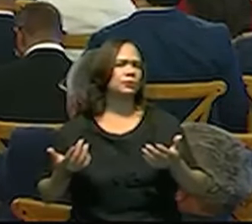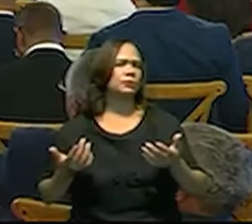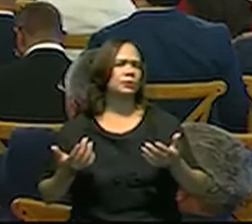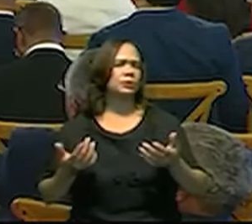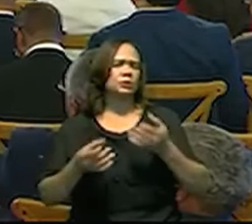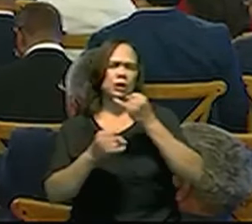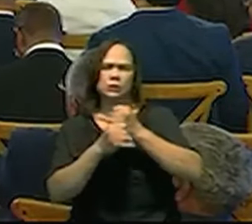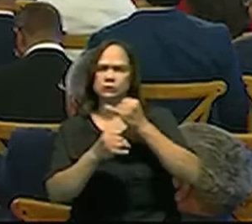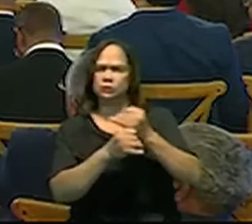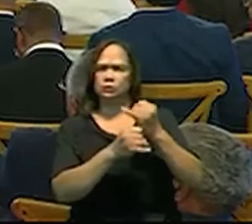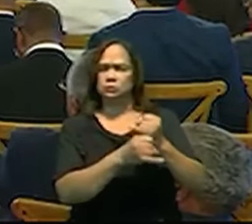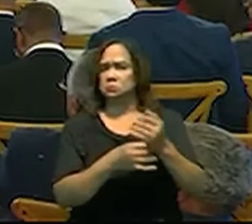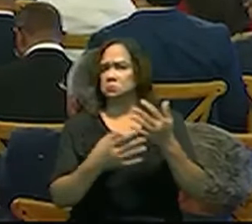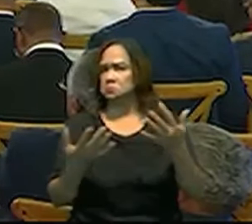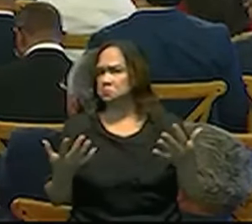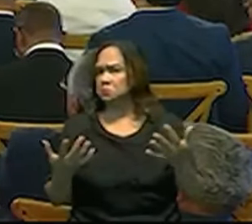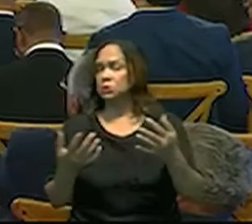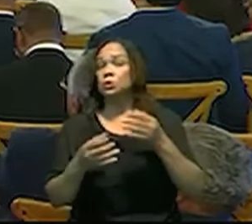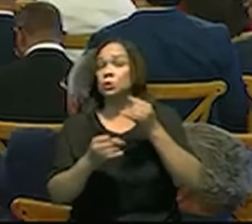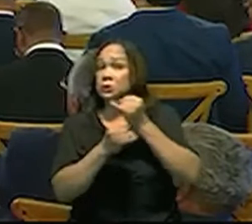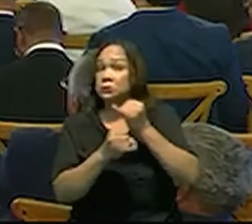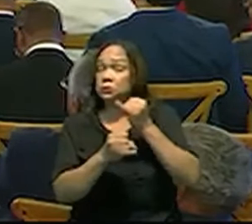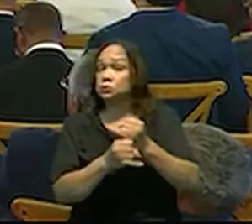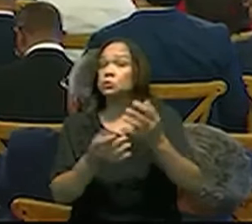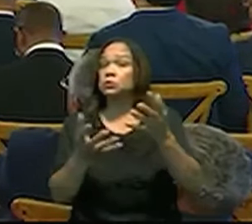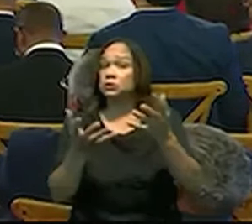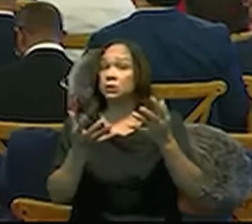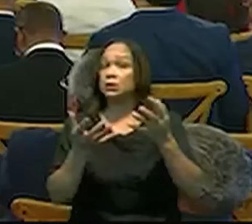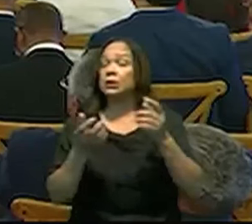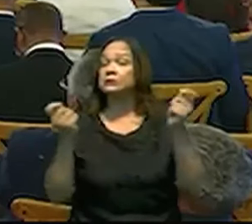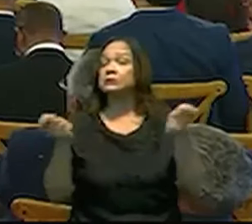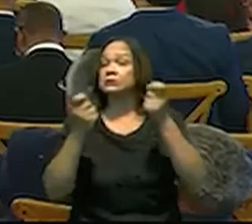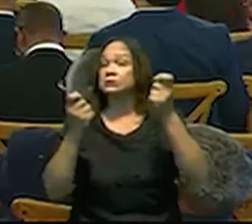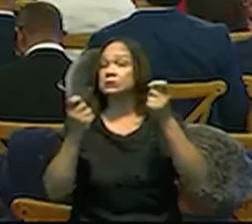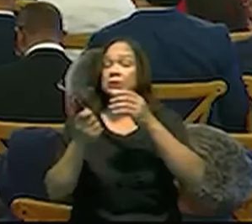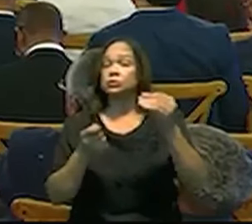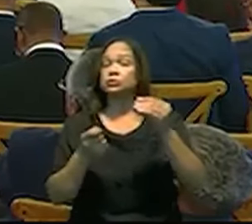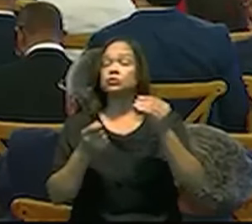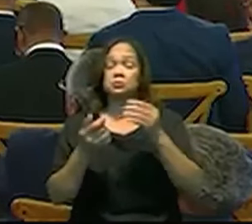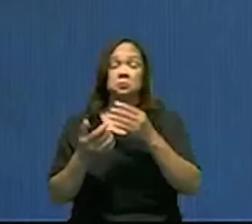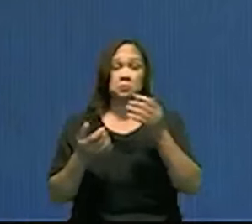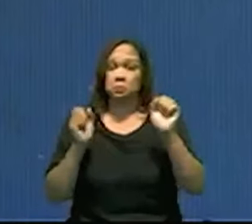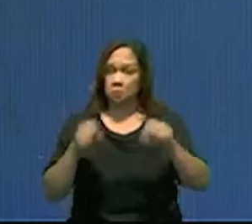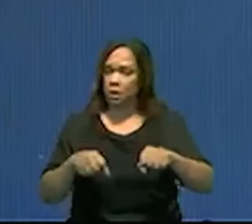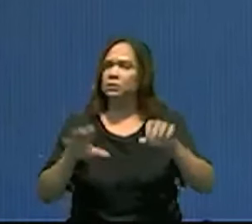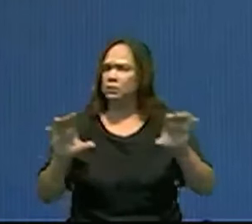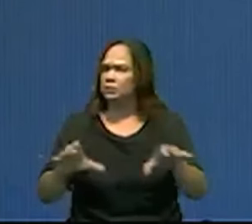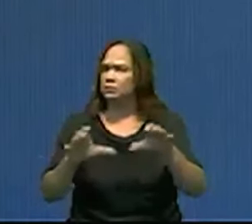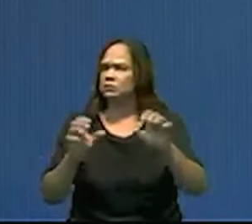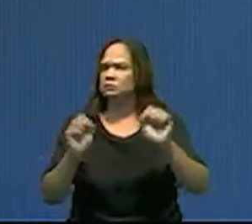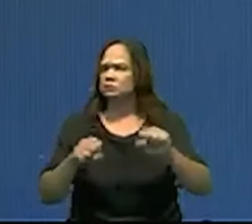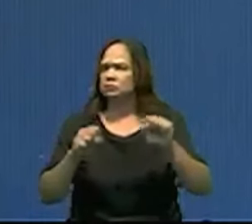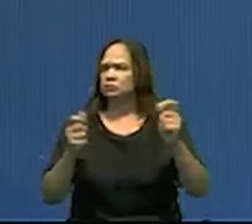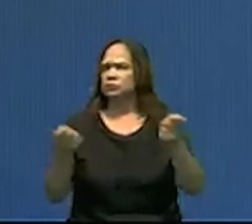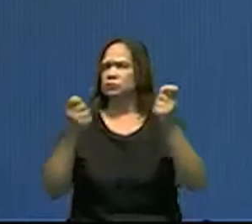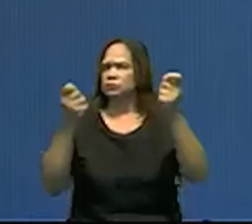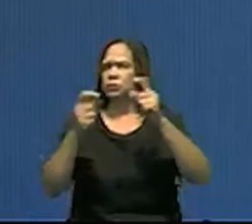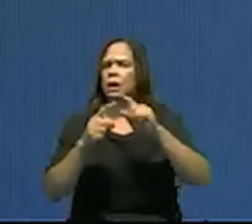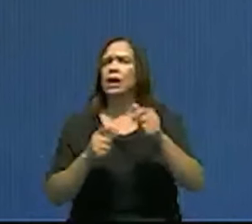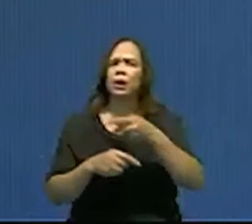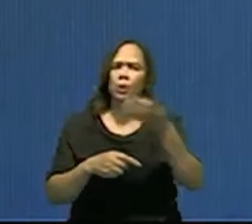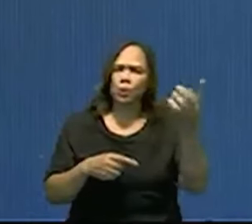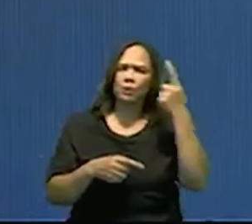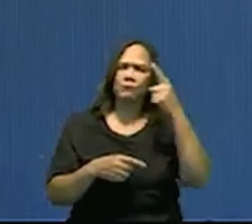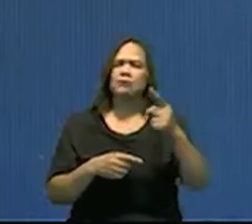las instituciones. Bueno, si una institución quiere celebrar su aniversario, claro que lo puede hacer. Muchas de ellas van